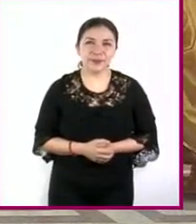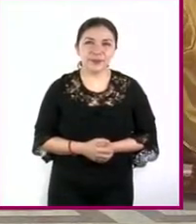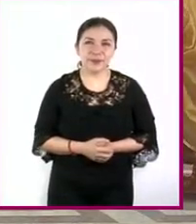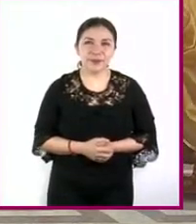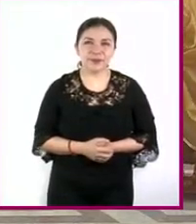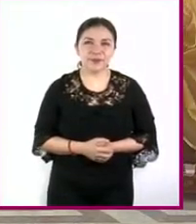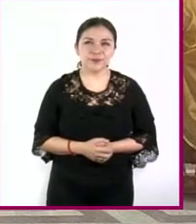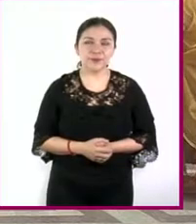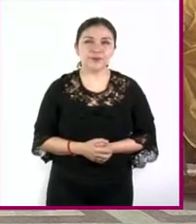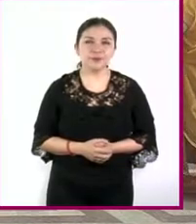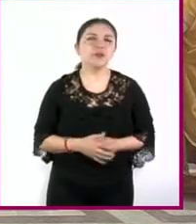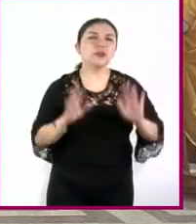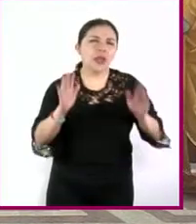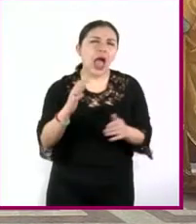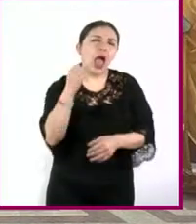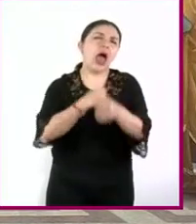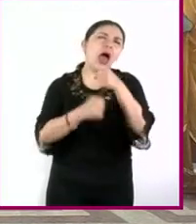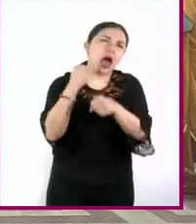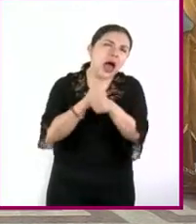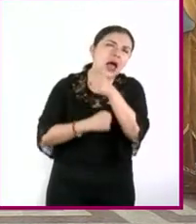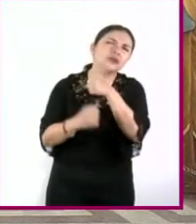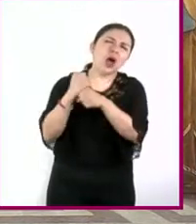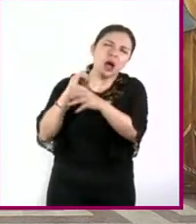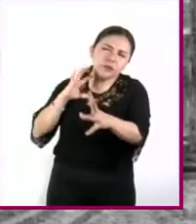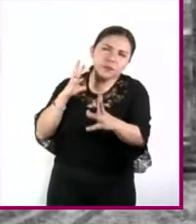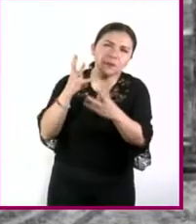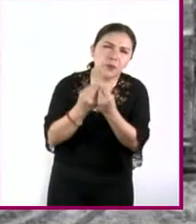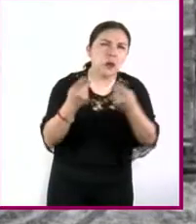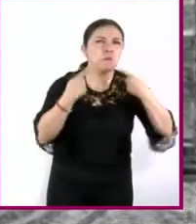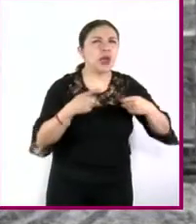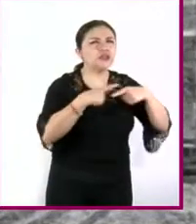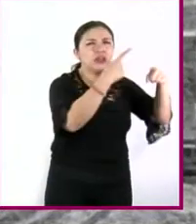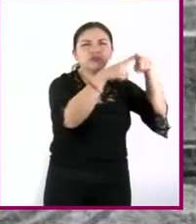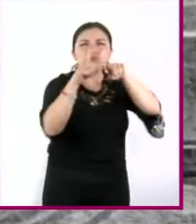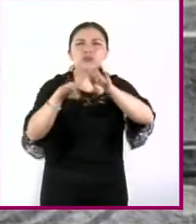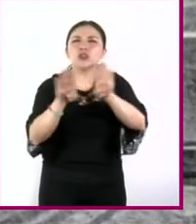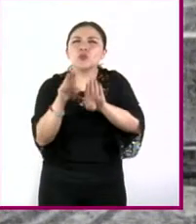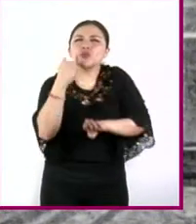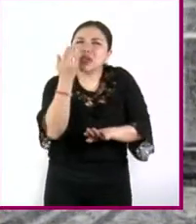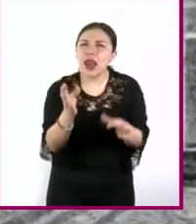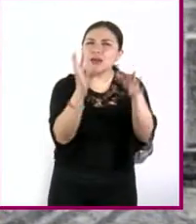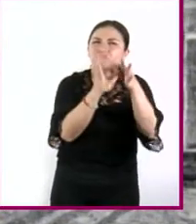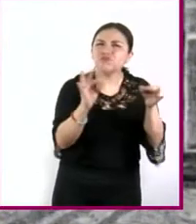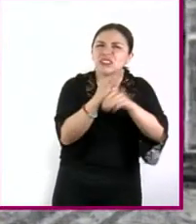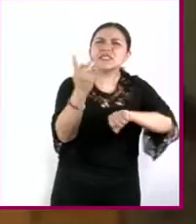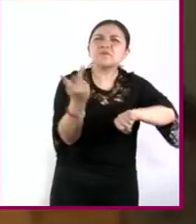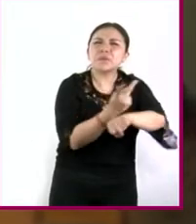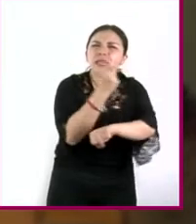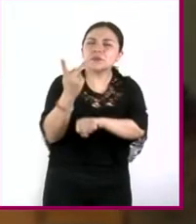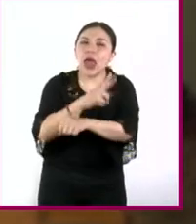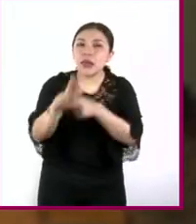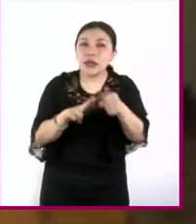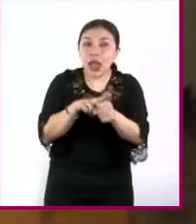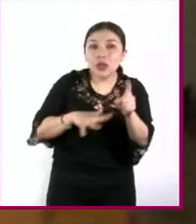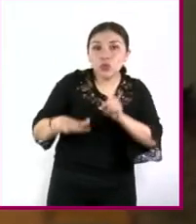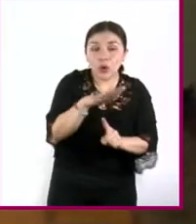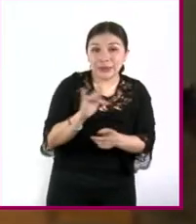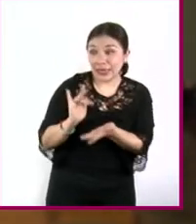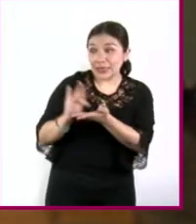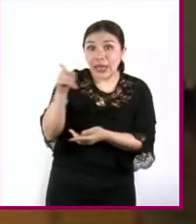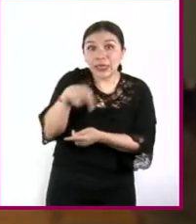a través de los siglos varios han sido los científicos que buscaron dar explicación a los fenómenos naturales gracias a sus